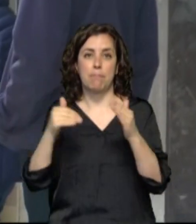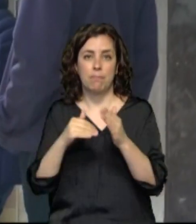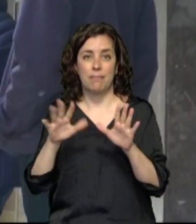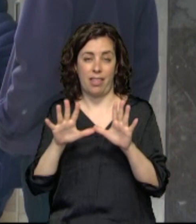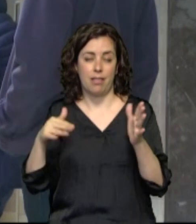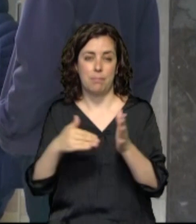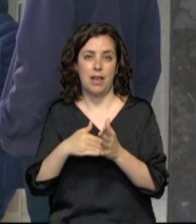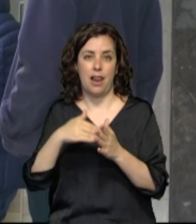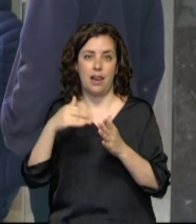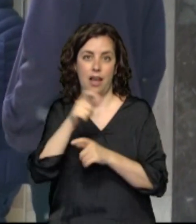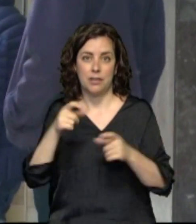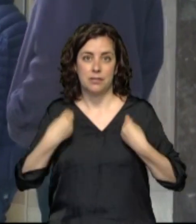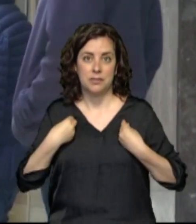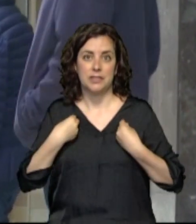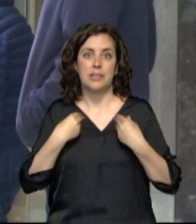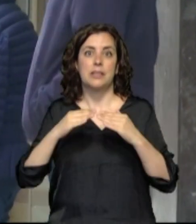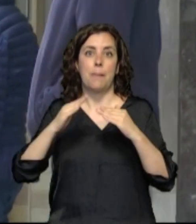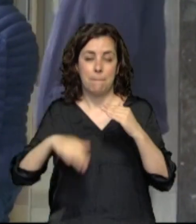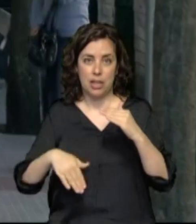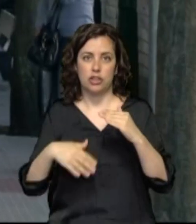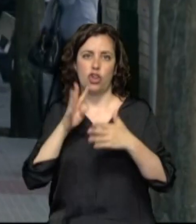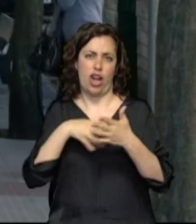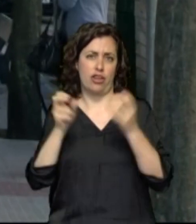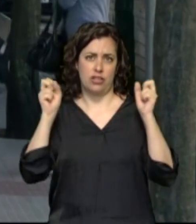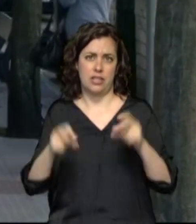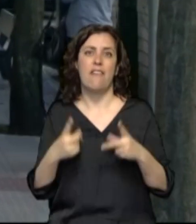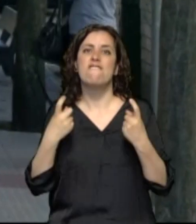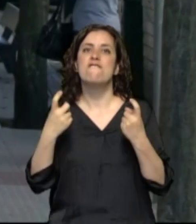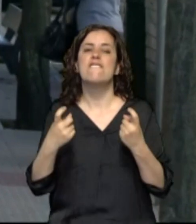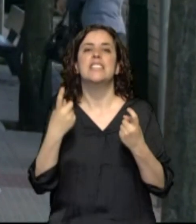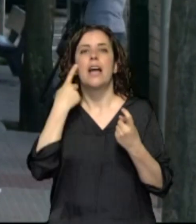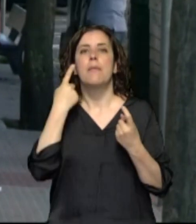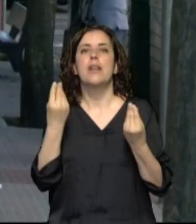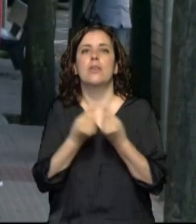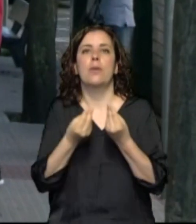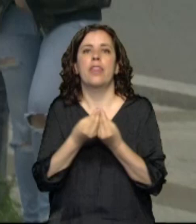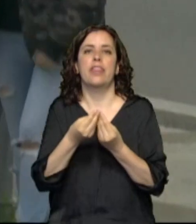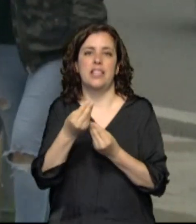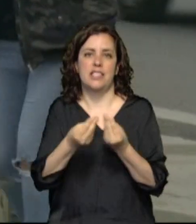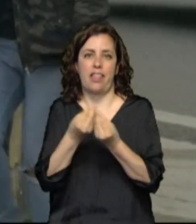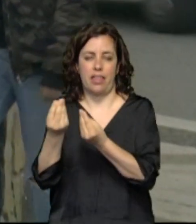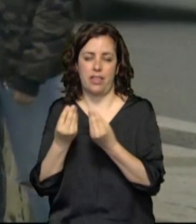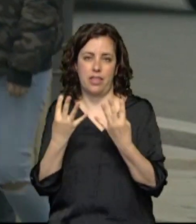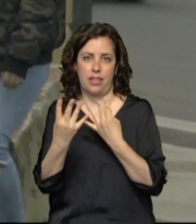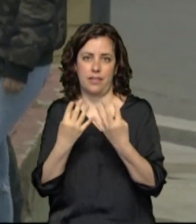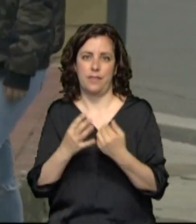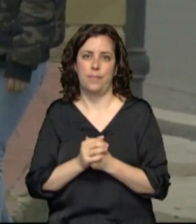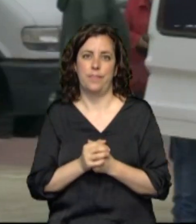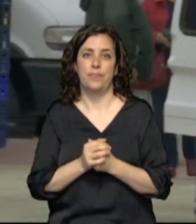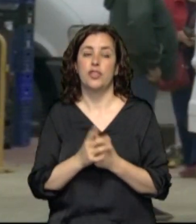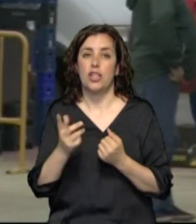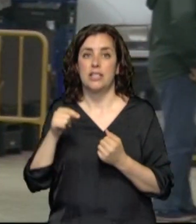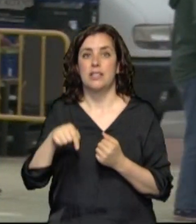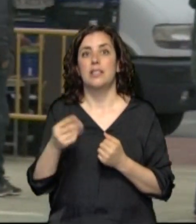añade una cláusula más. La densidad de población tendrá que ser inferior a 100 habitantes por kilómetro cuadrado. De esta manera, solo Corella y